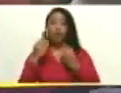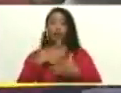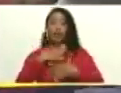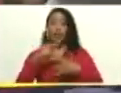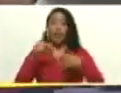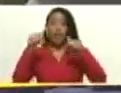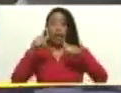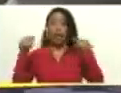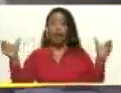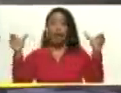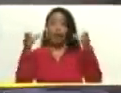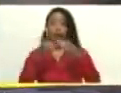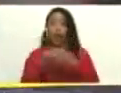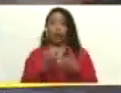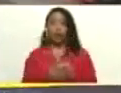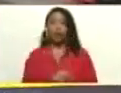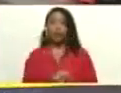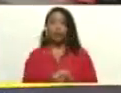reunión,